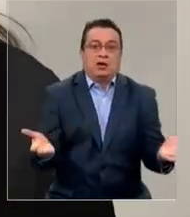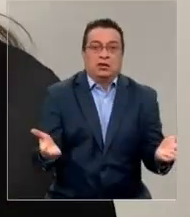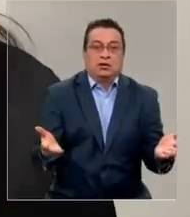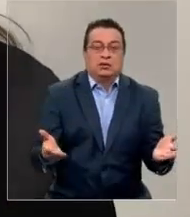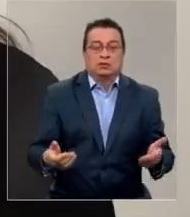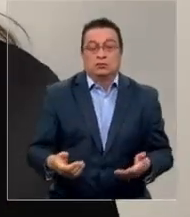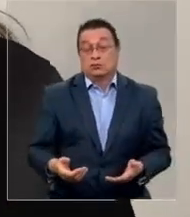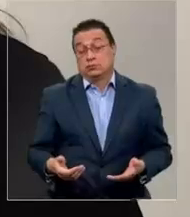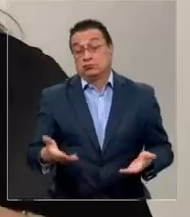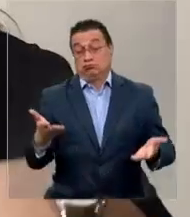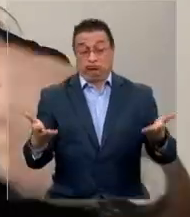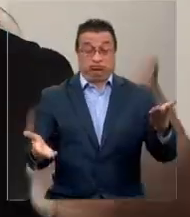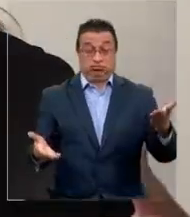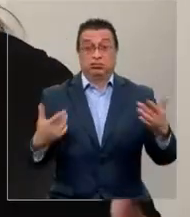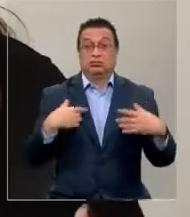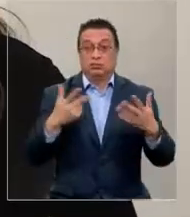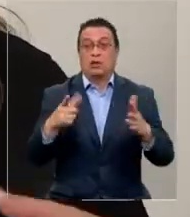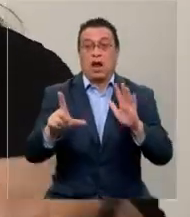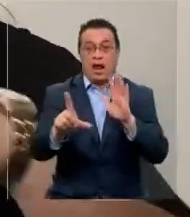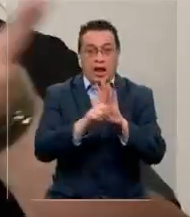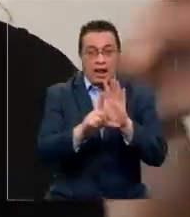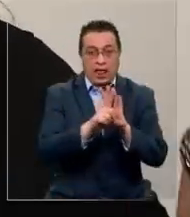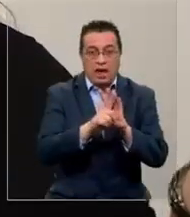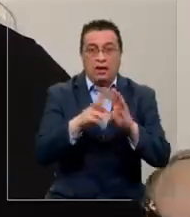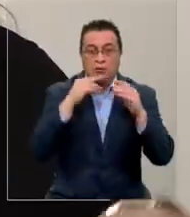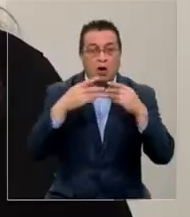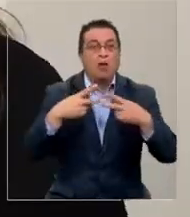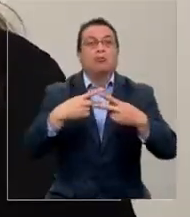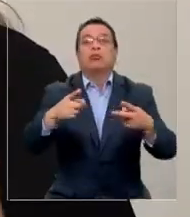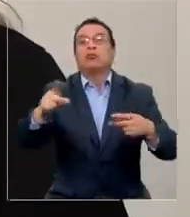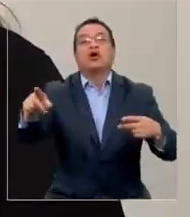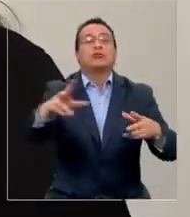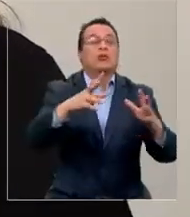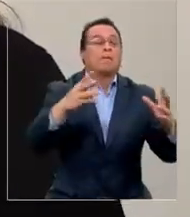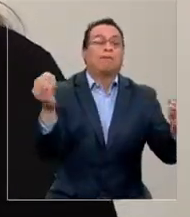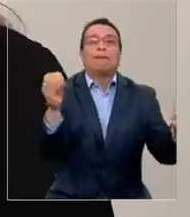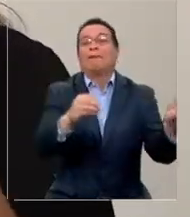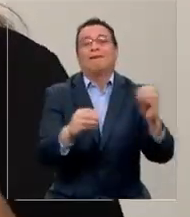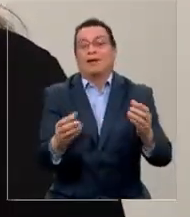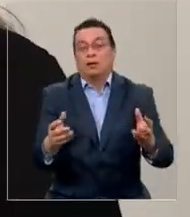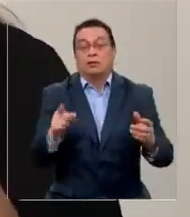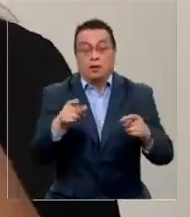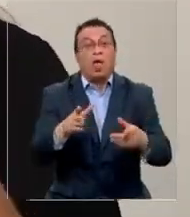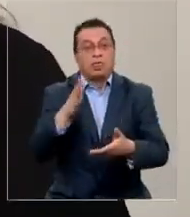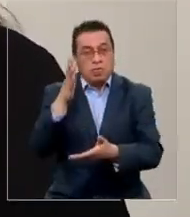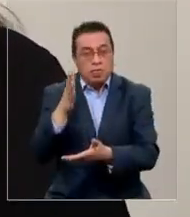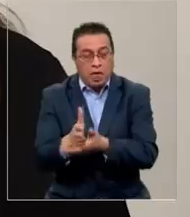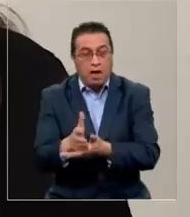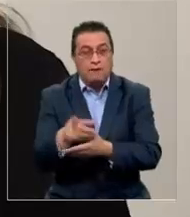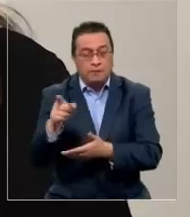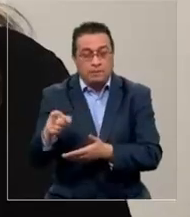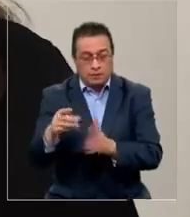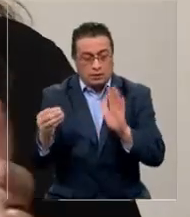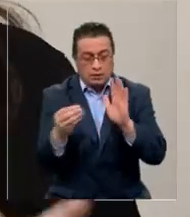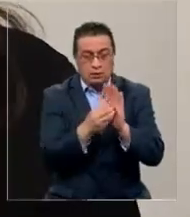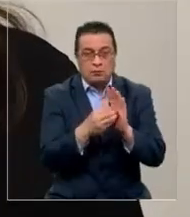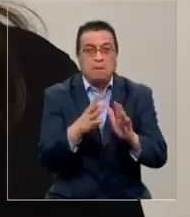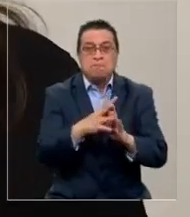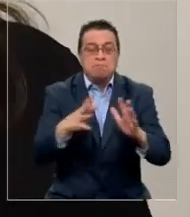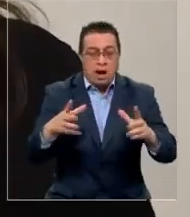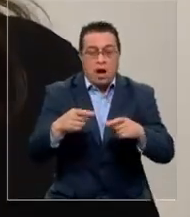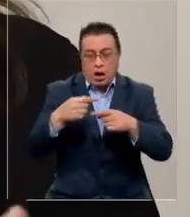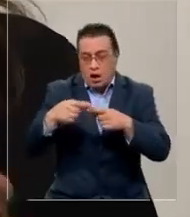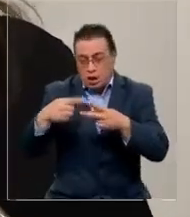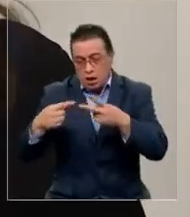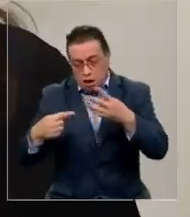de esto de legislar para la palestra, ¿ya? ¿Por qué? Porque ahí debería, el tipo penal debería haber sido un poco más